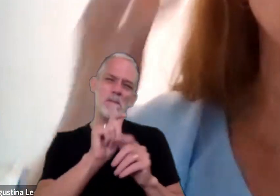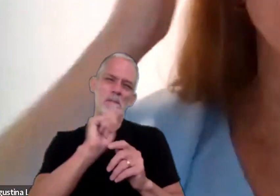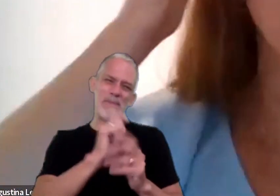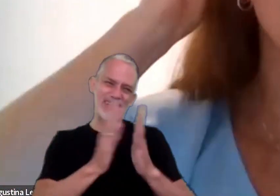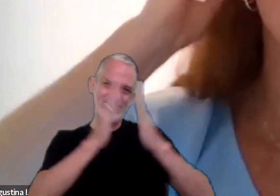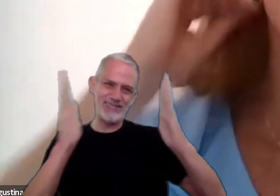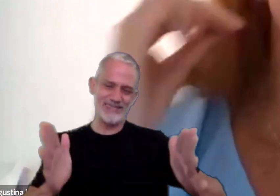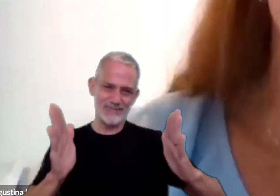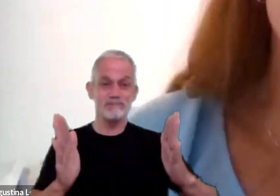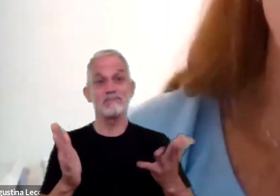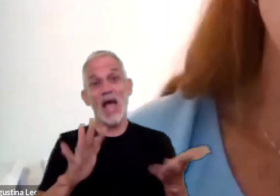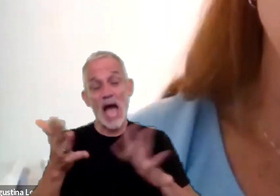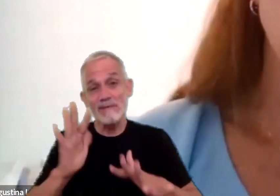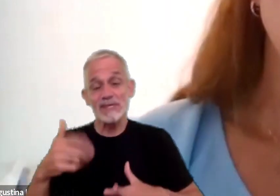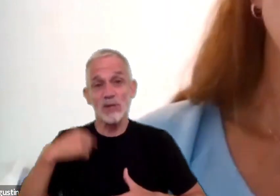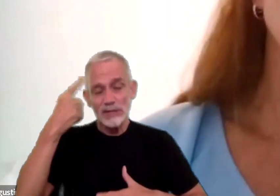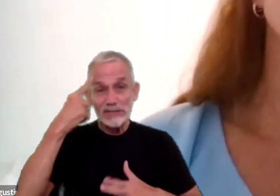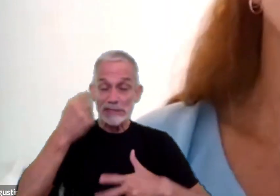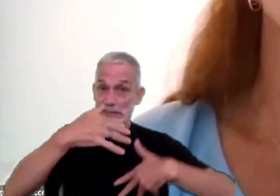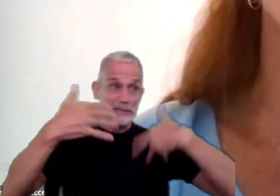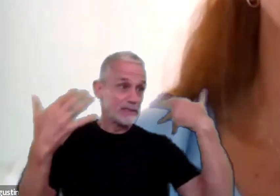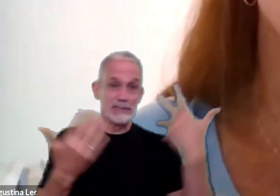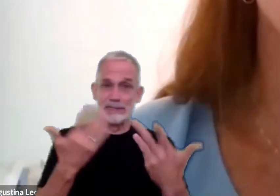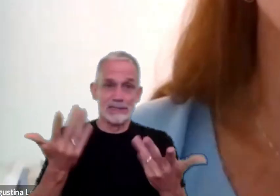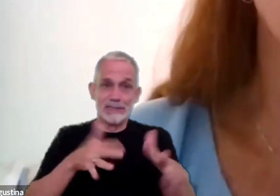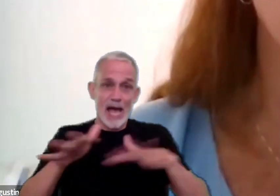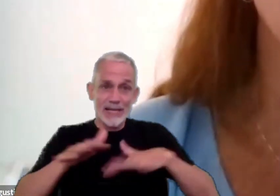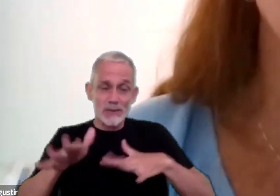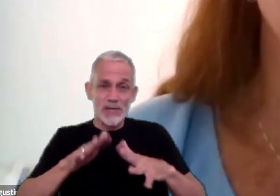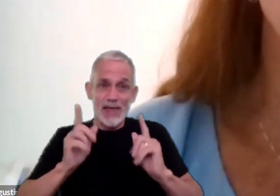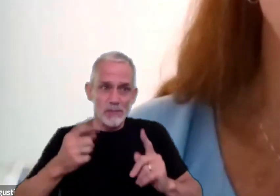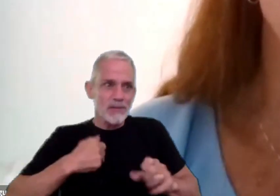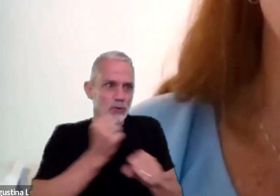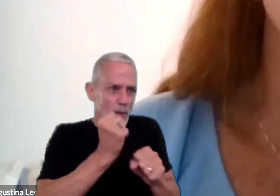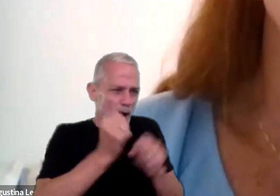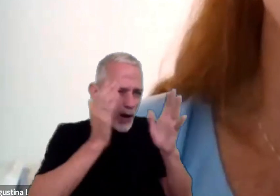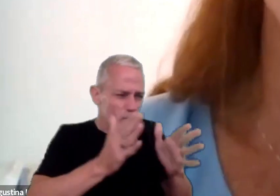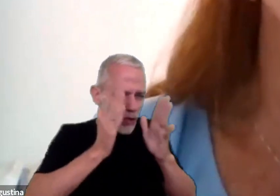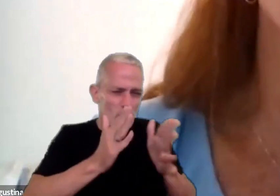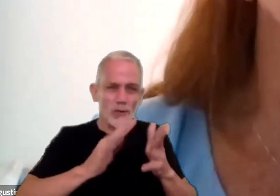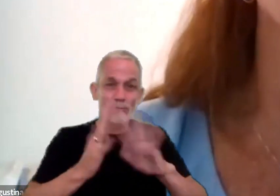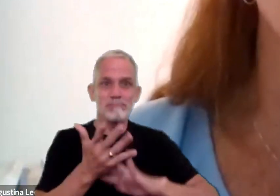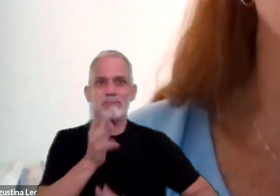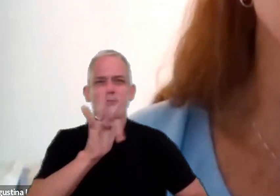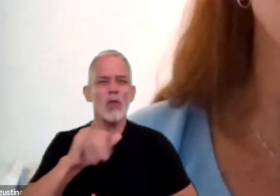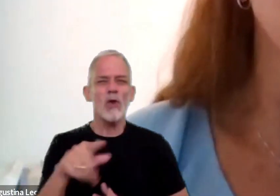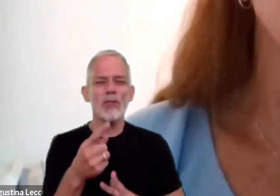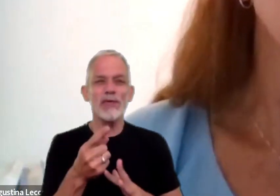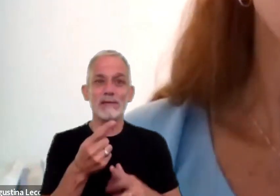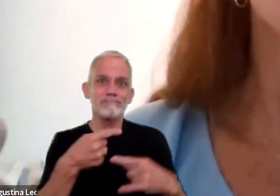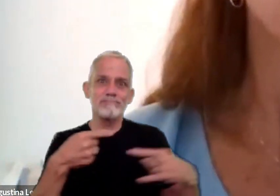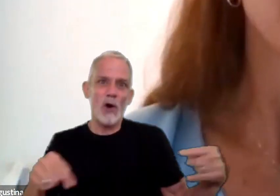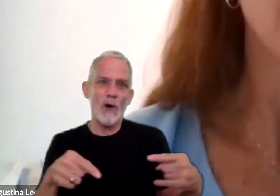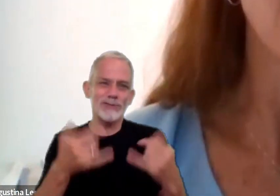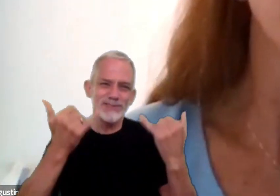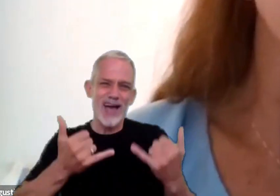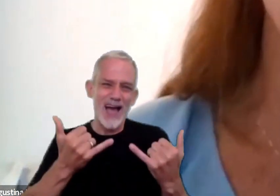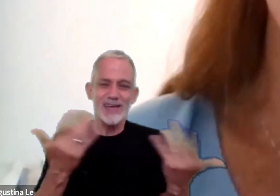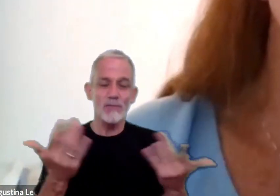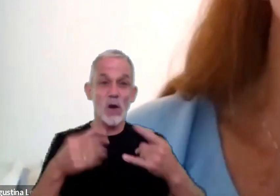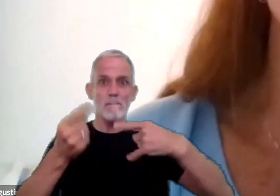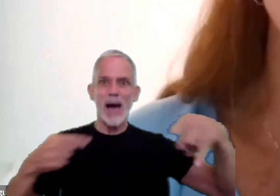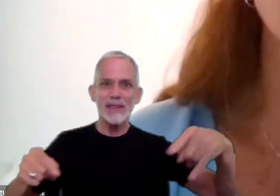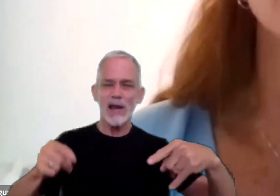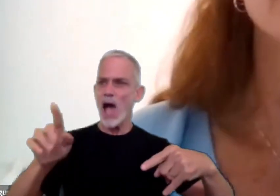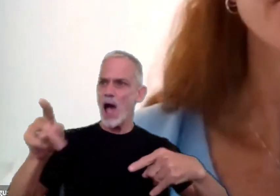digo, a veces quizás uno está con tantas cosas, con el propio mismo trabajo y la dinámica del día a día, que a veces tener ese material